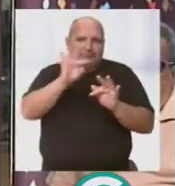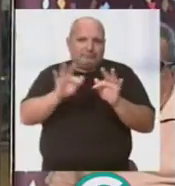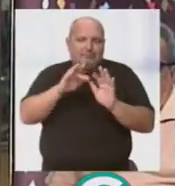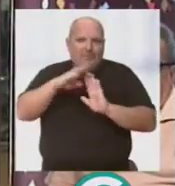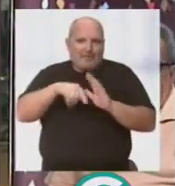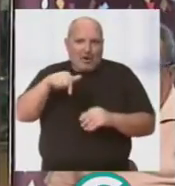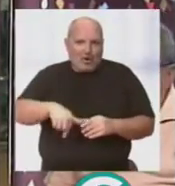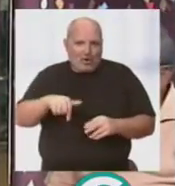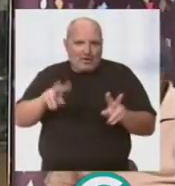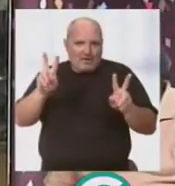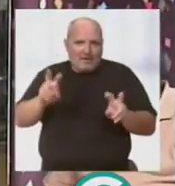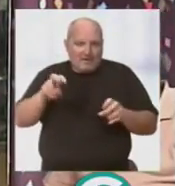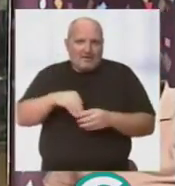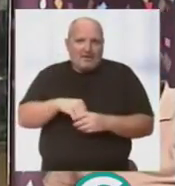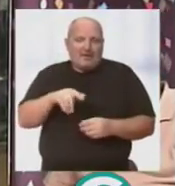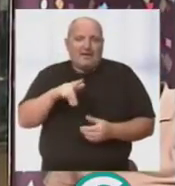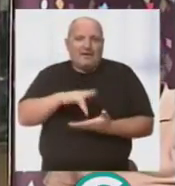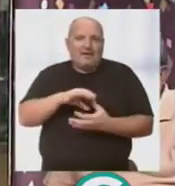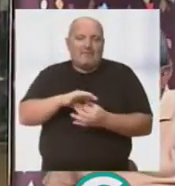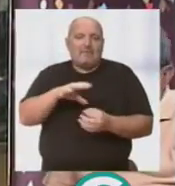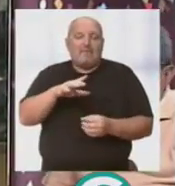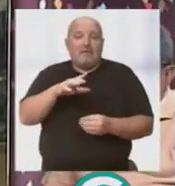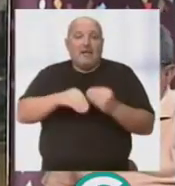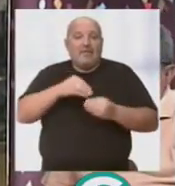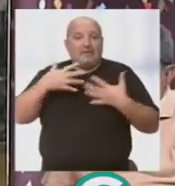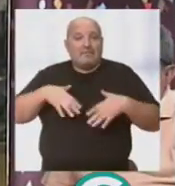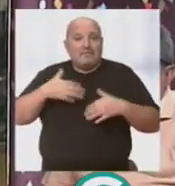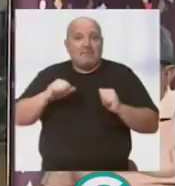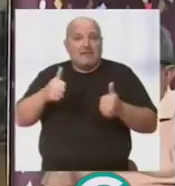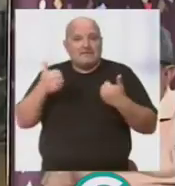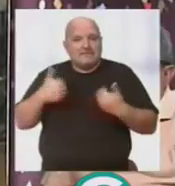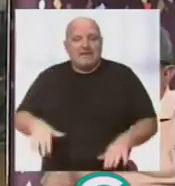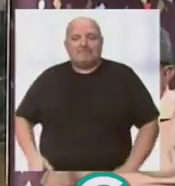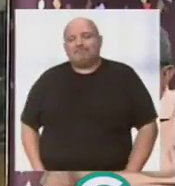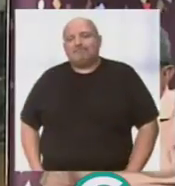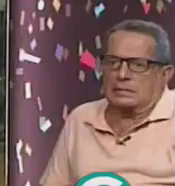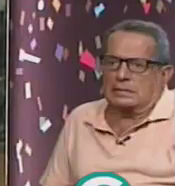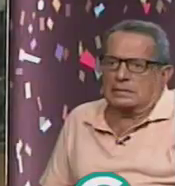buena parte de hoy de nuestra edición del programa Haciendo Tipo, que comienza ya.